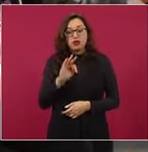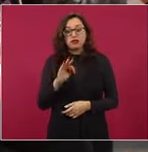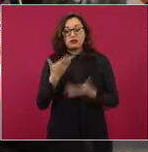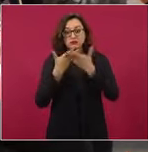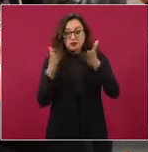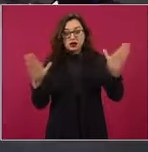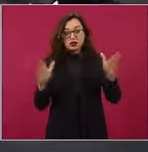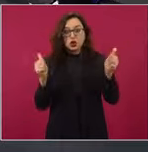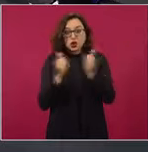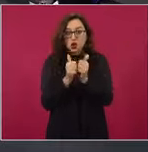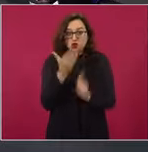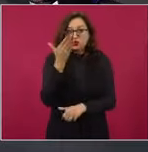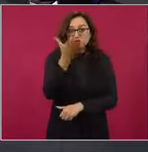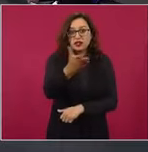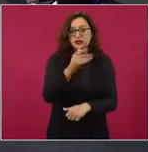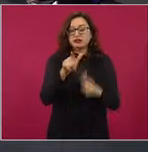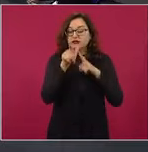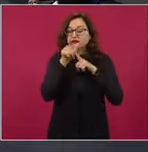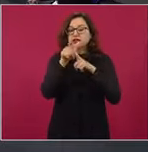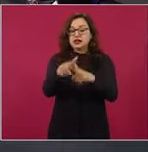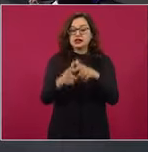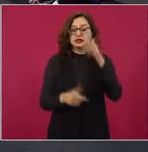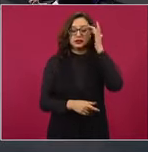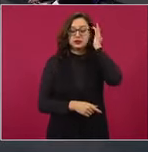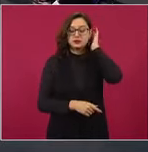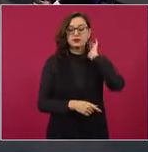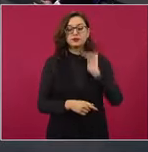Nacional, presidente. Sí, es un